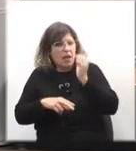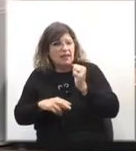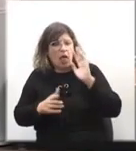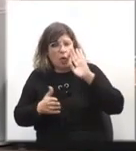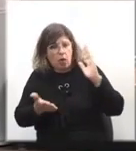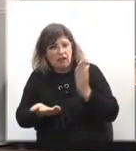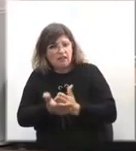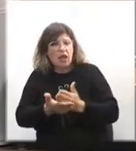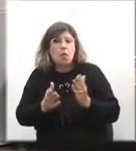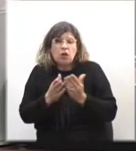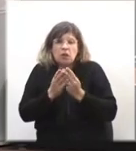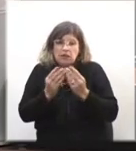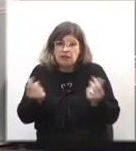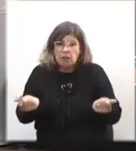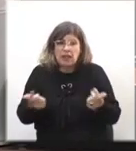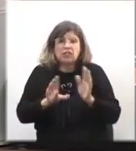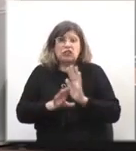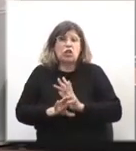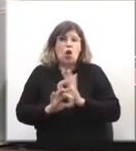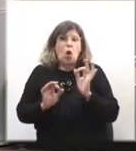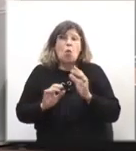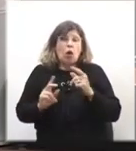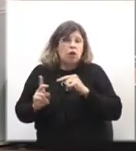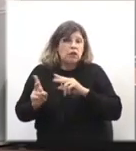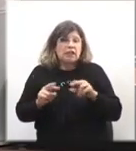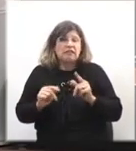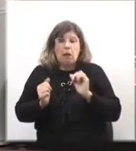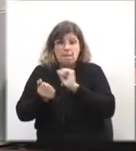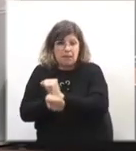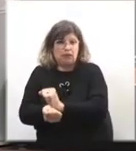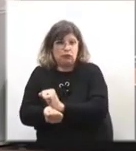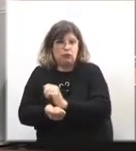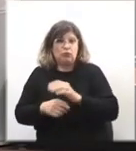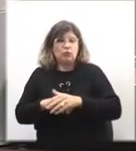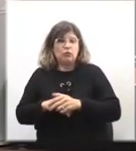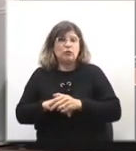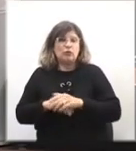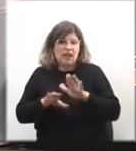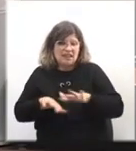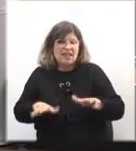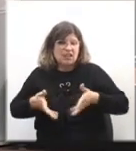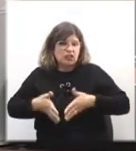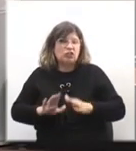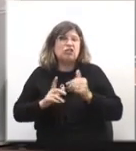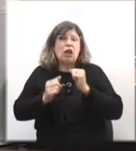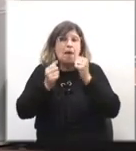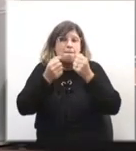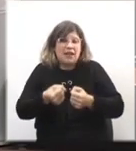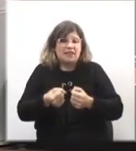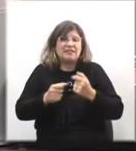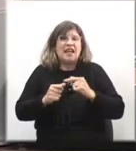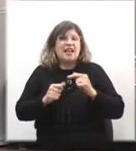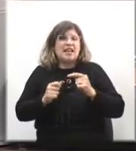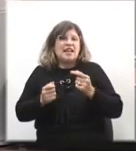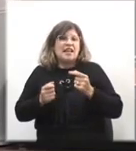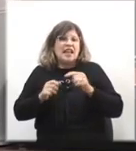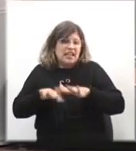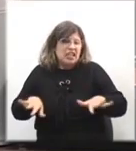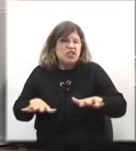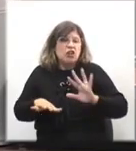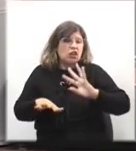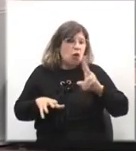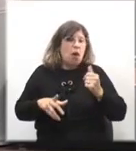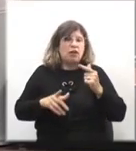porque estaban desaparecidos o porque aún permanecían retenidos, niños nacidos en cautiverio, niños robados por los militares,